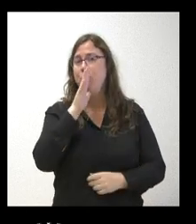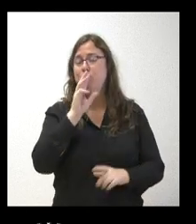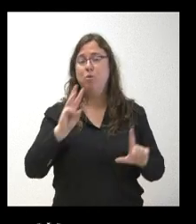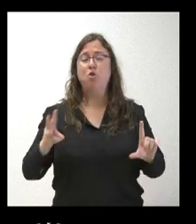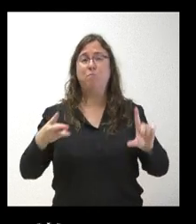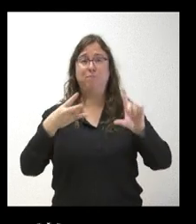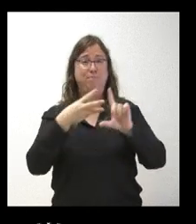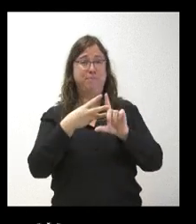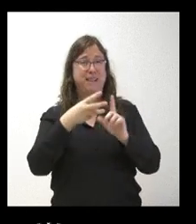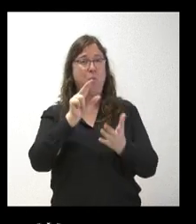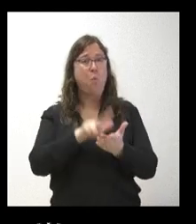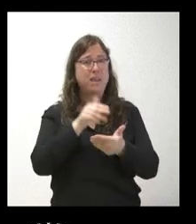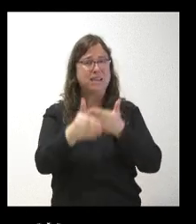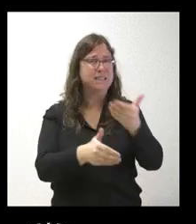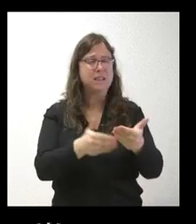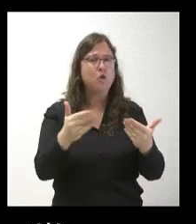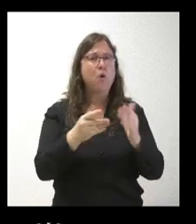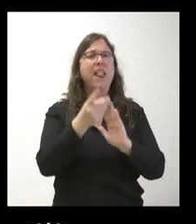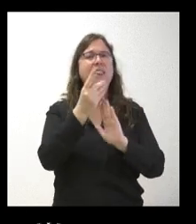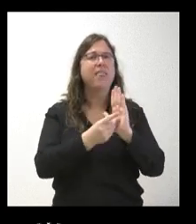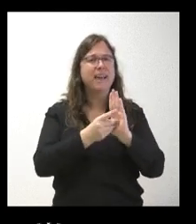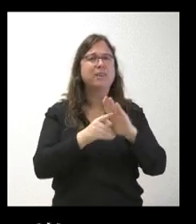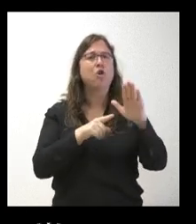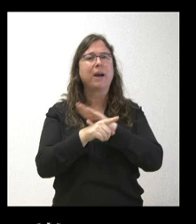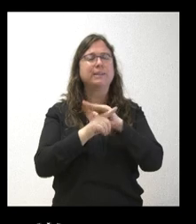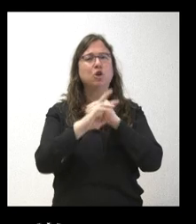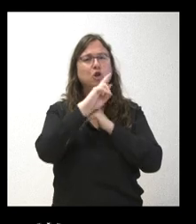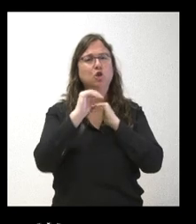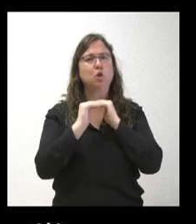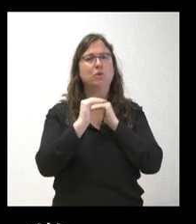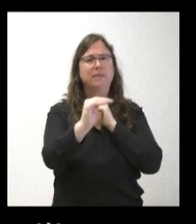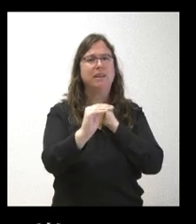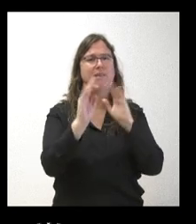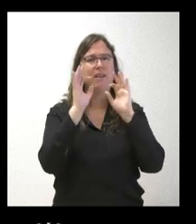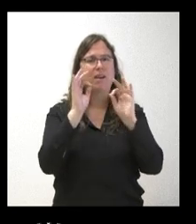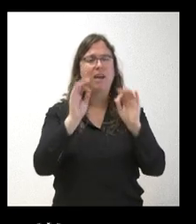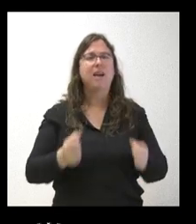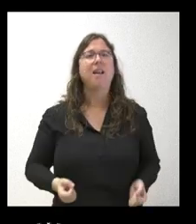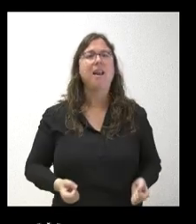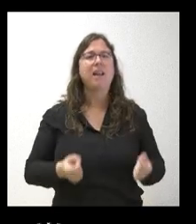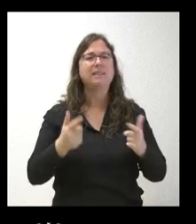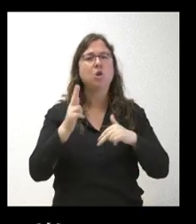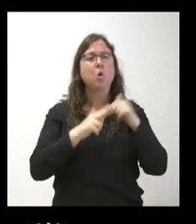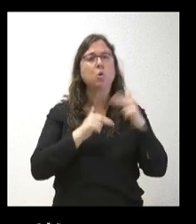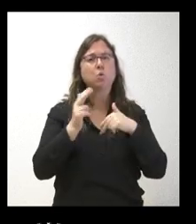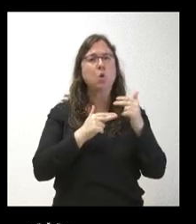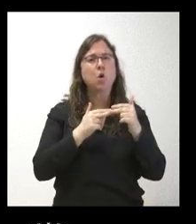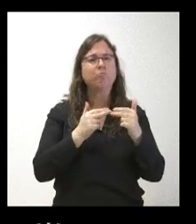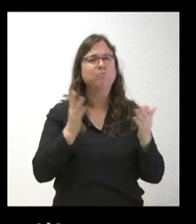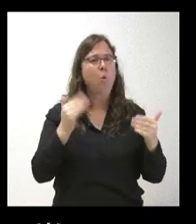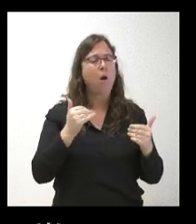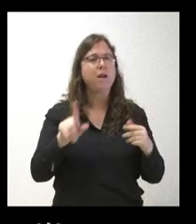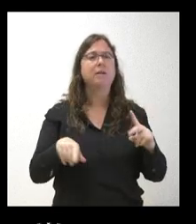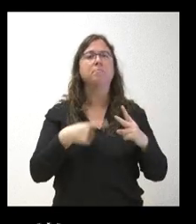normativa el trámite de ese decreto sobre producción y gestión sostenible de residuos de construcción y demolición y luego una